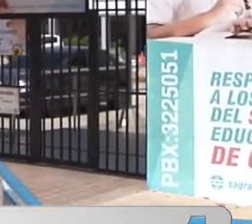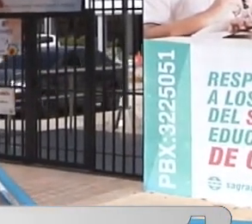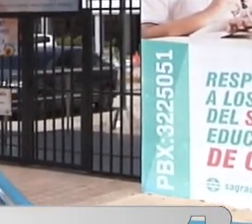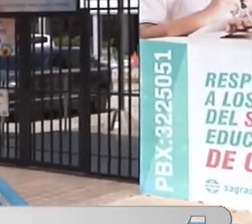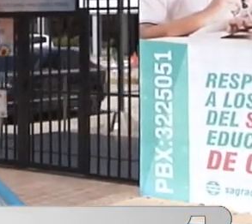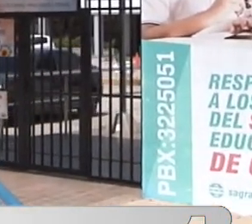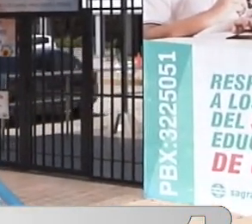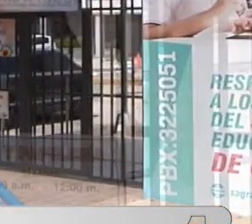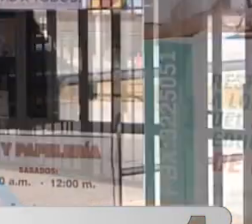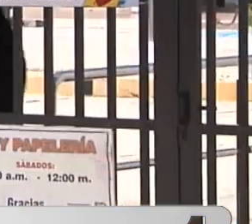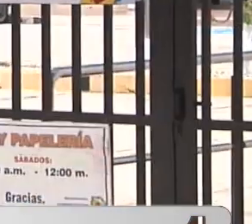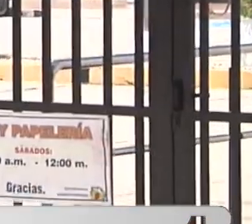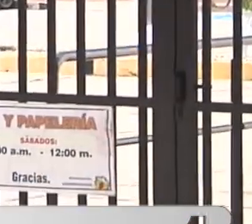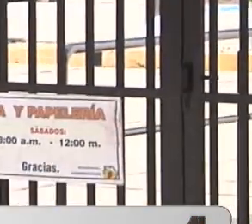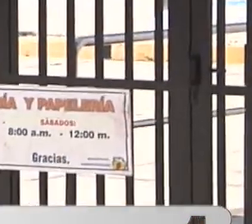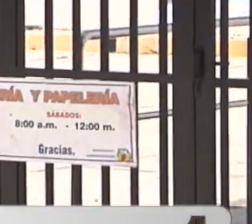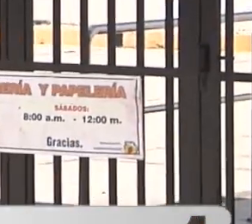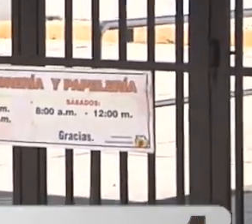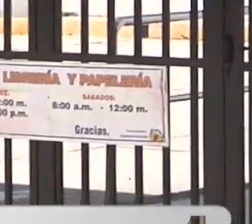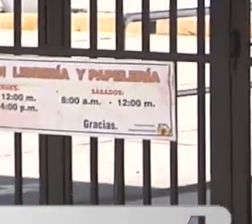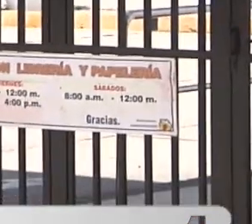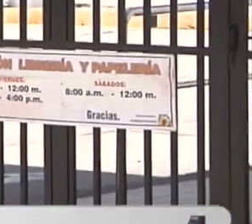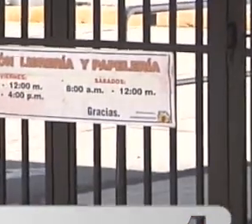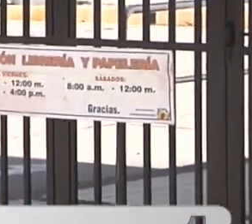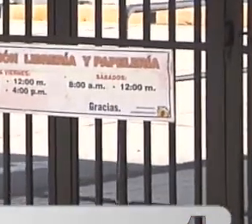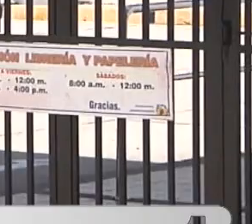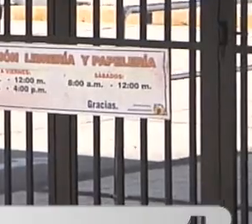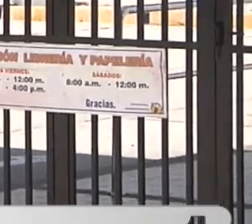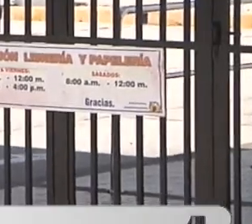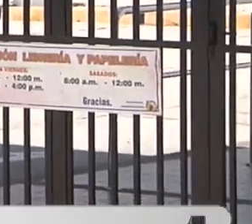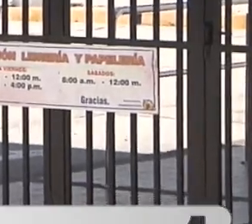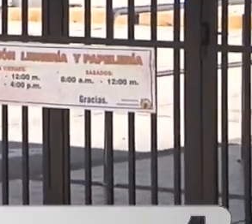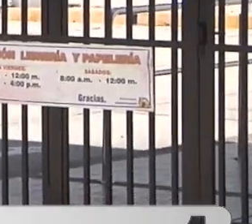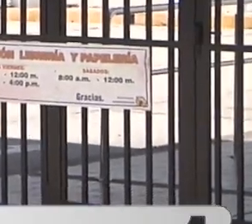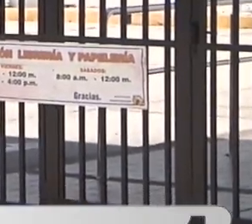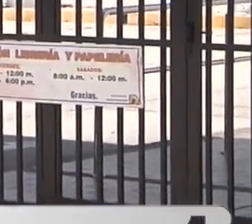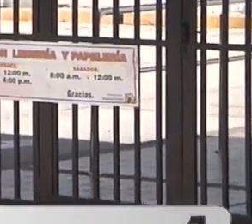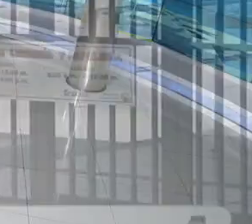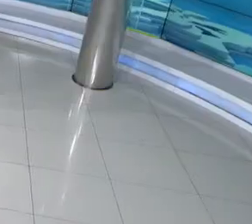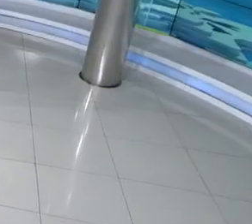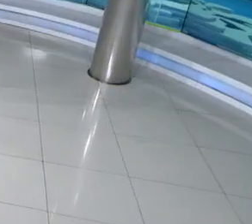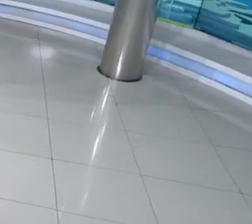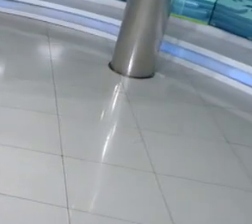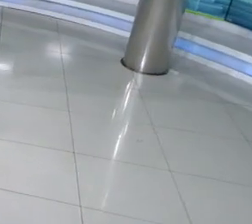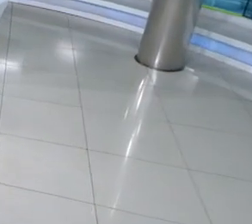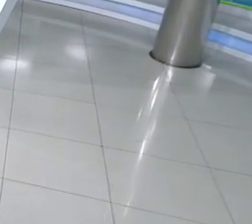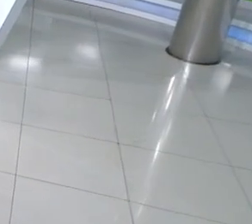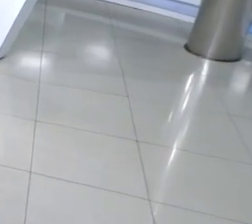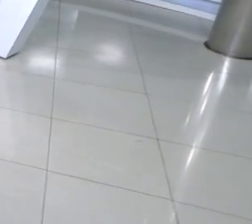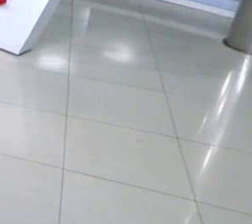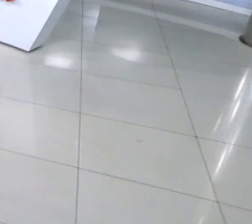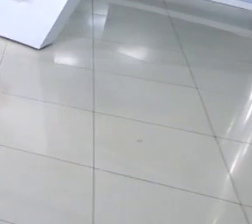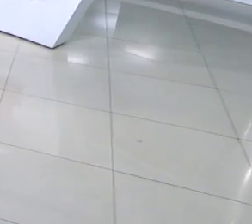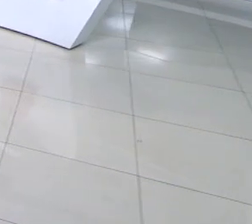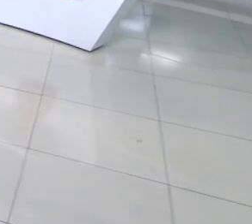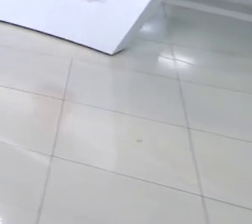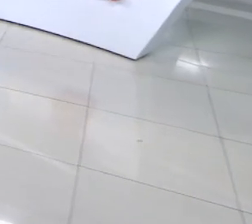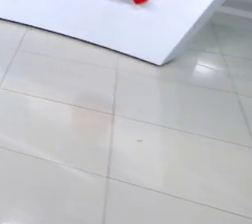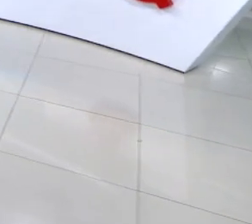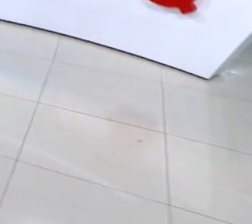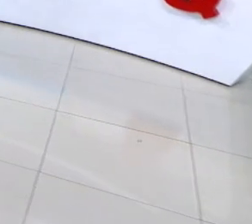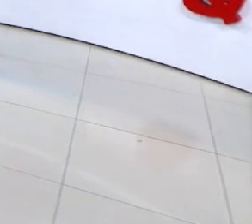Colombia En cuarentena Padres Incumplen Medidas Sanitarias Con Luis